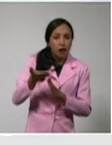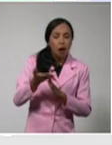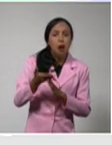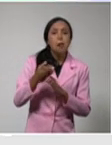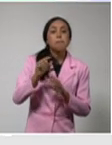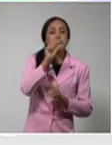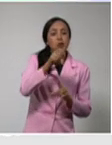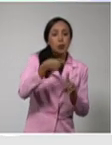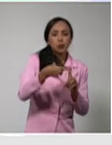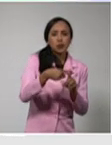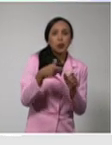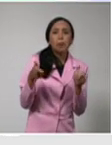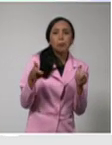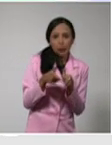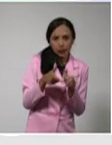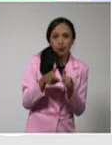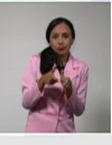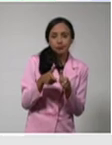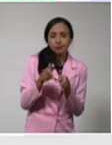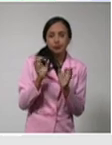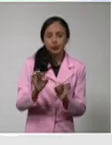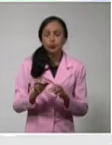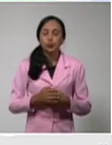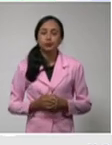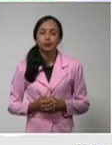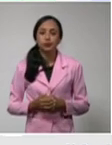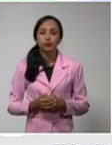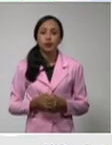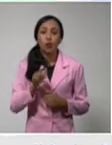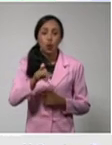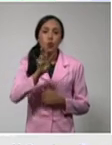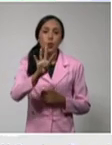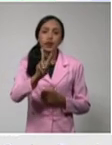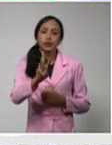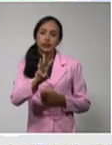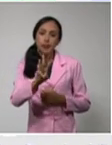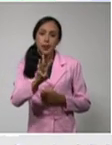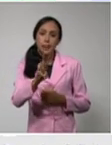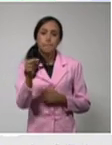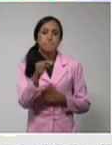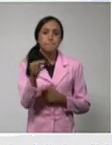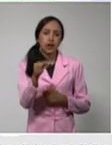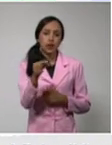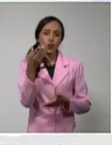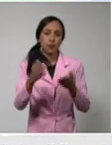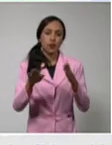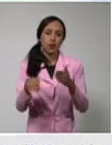143 menos que el día anterior, que ya había tenido una reducción.